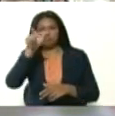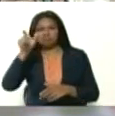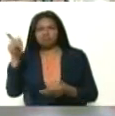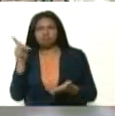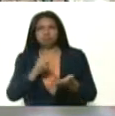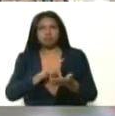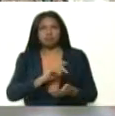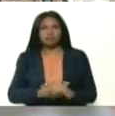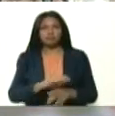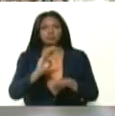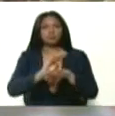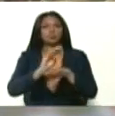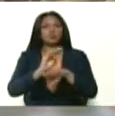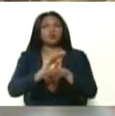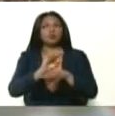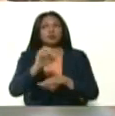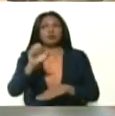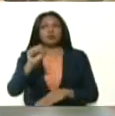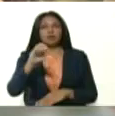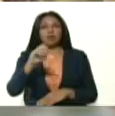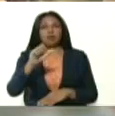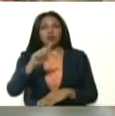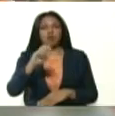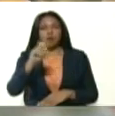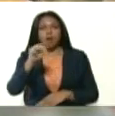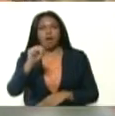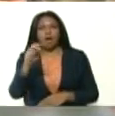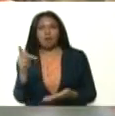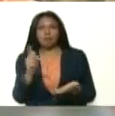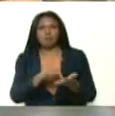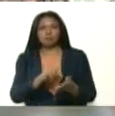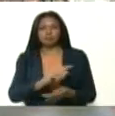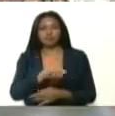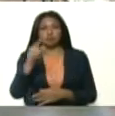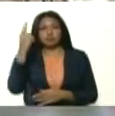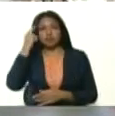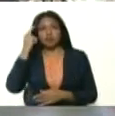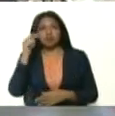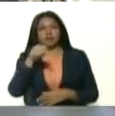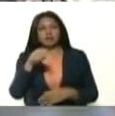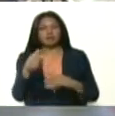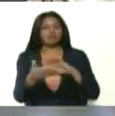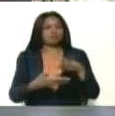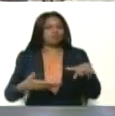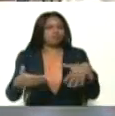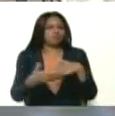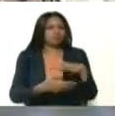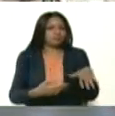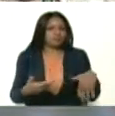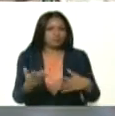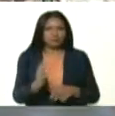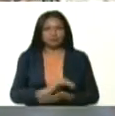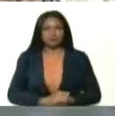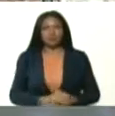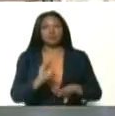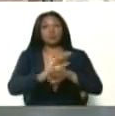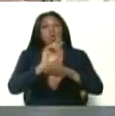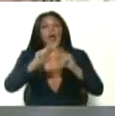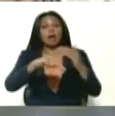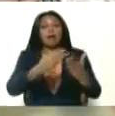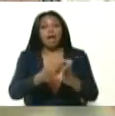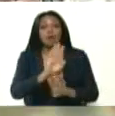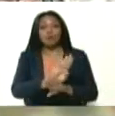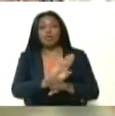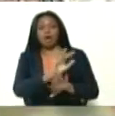cuidado ahí, Escalona. Escalona está aquí de asistente. Y ya saben que esto es un caos. Cuidado, se te cae eso,